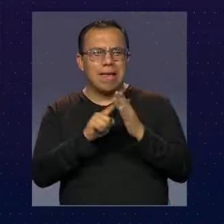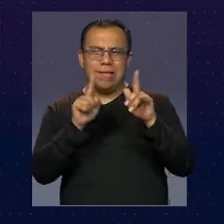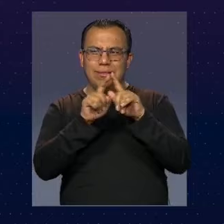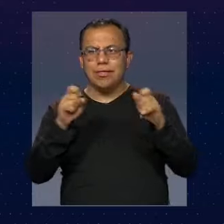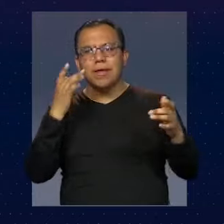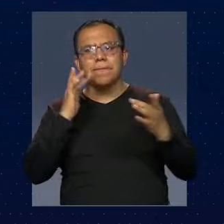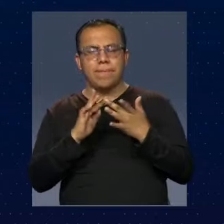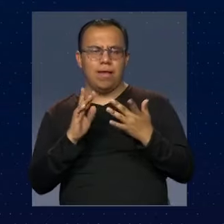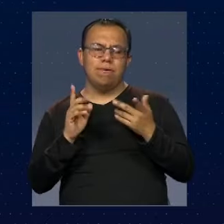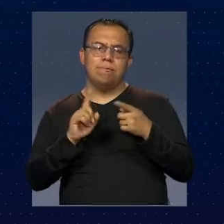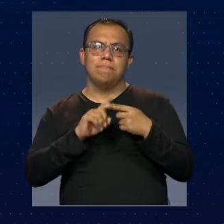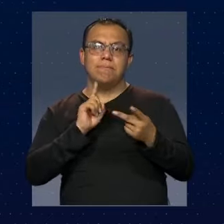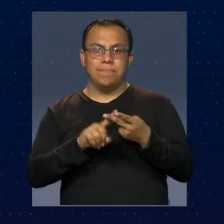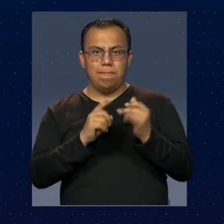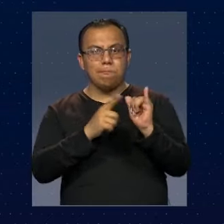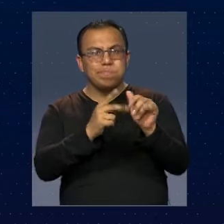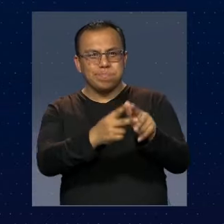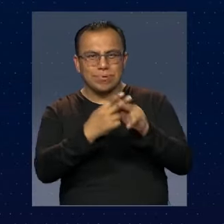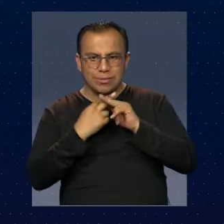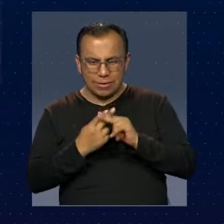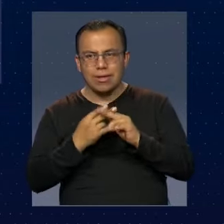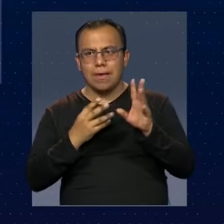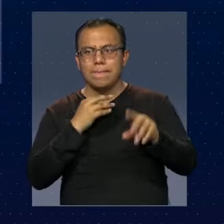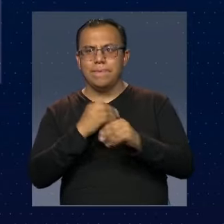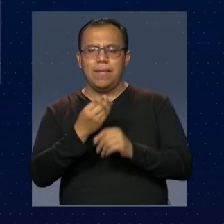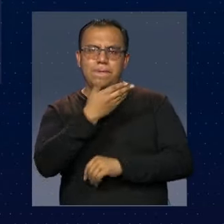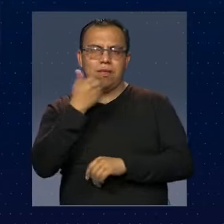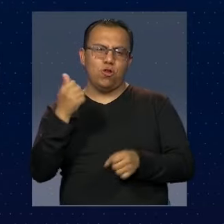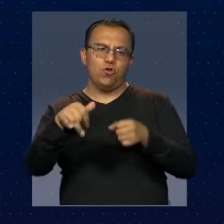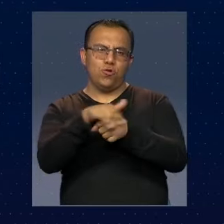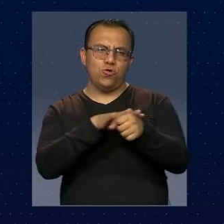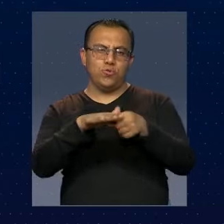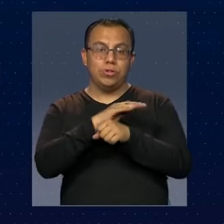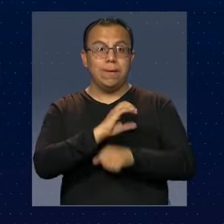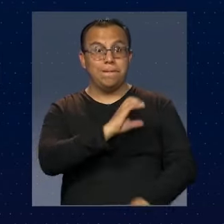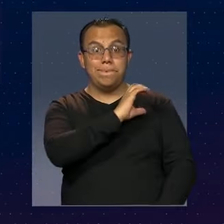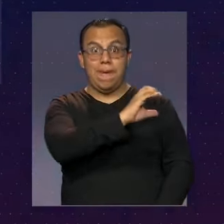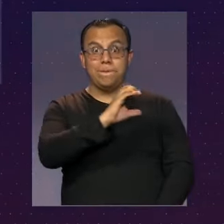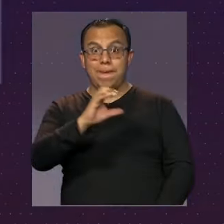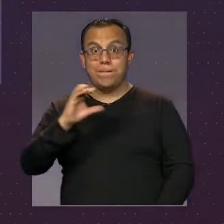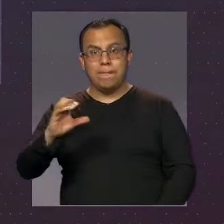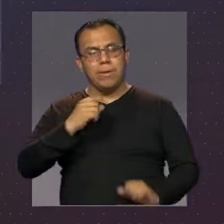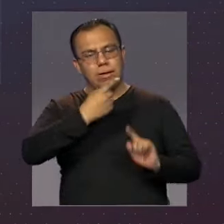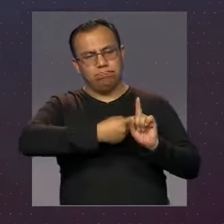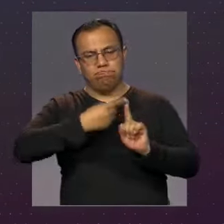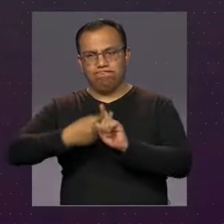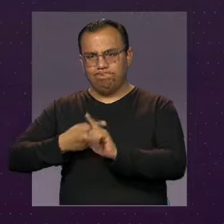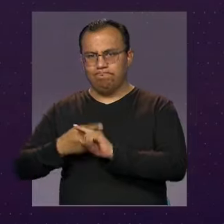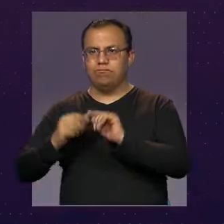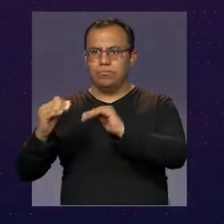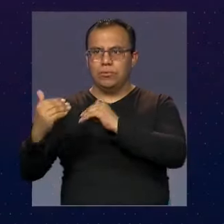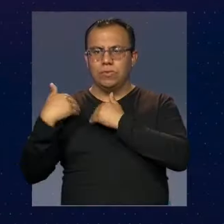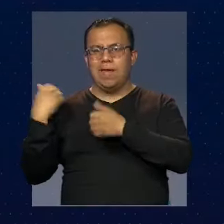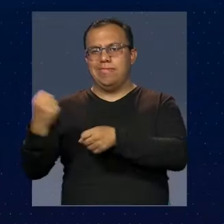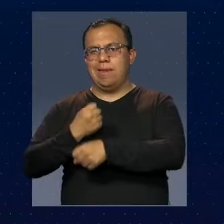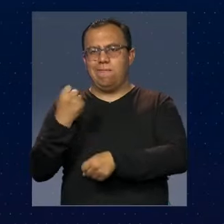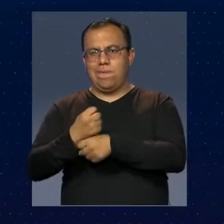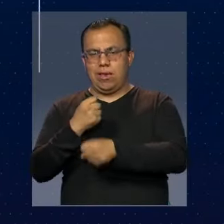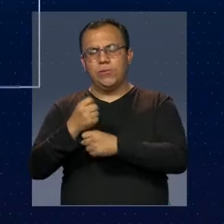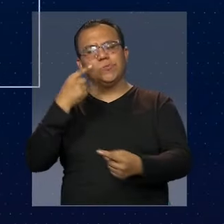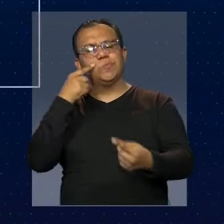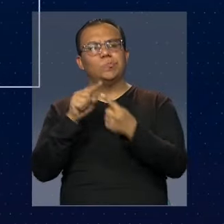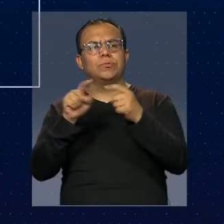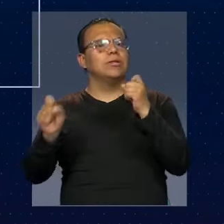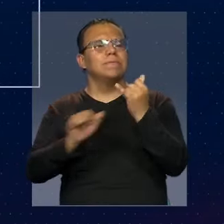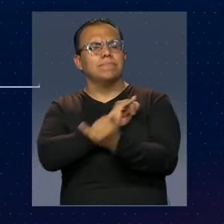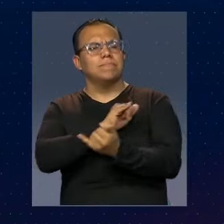y del género, también mejores condiciones salariales para las mujeres, redistribución del trabajo laboral, y